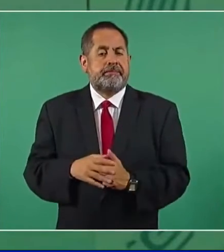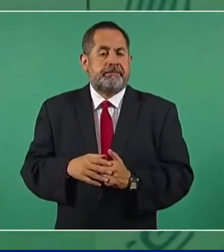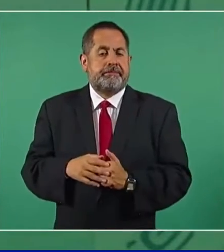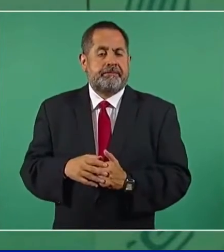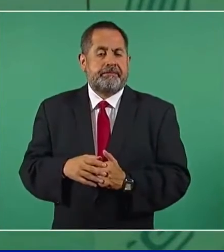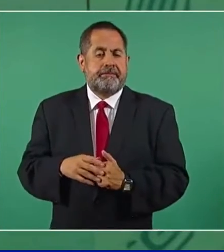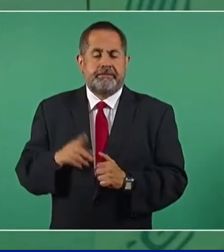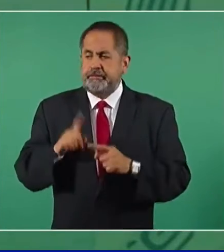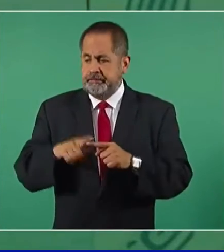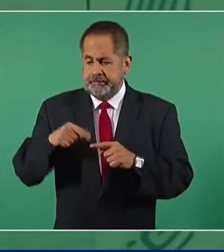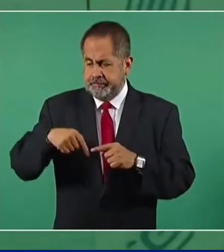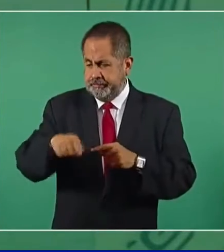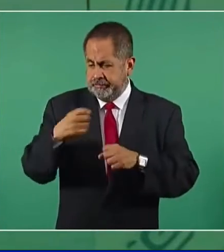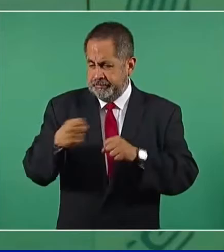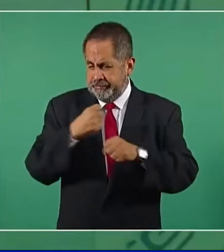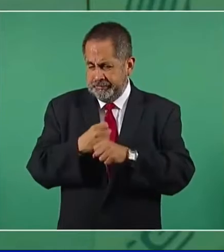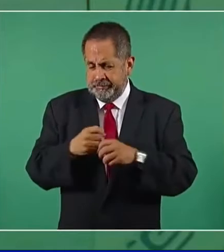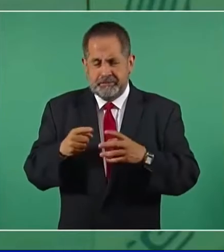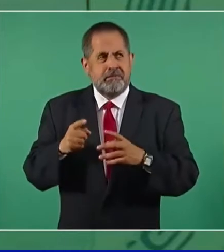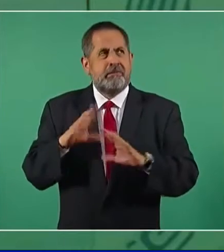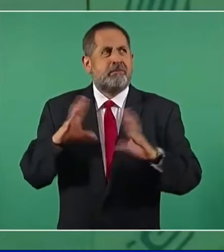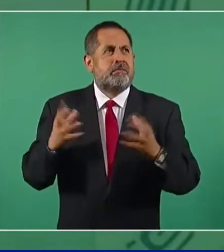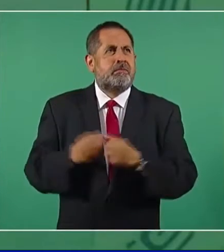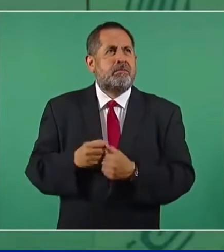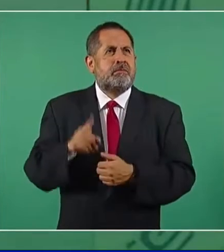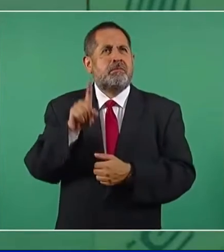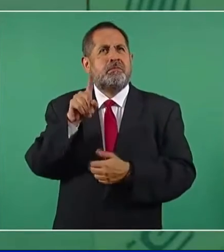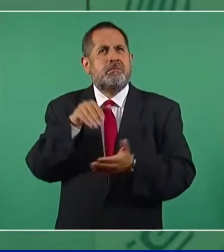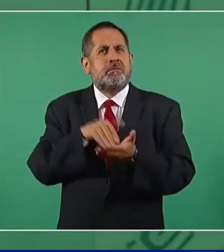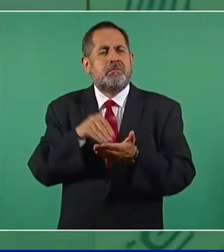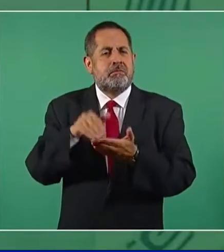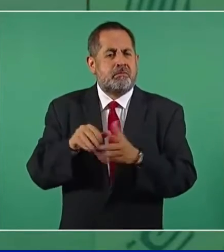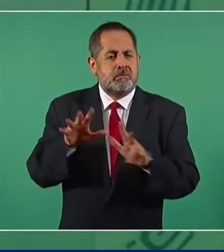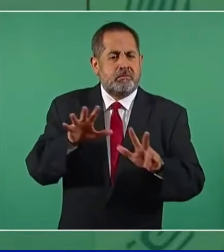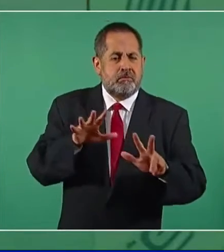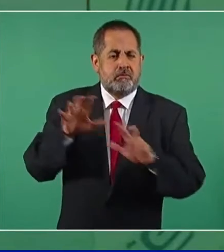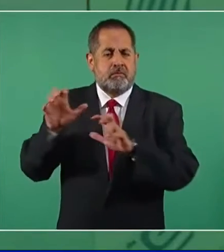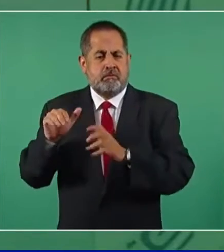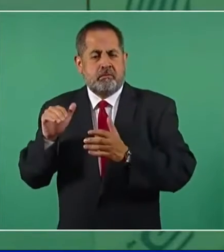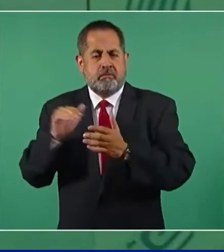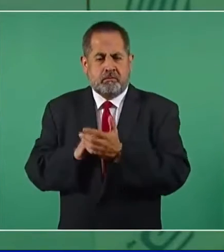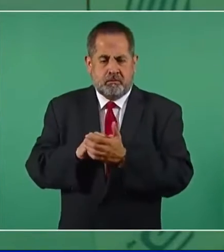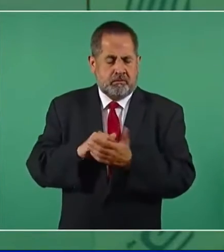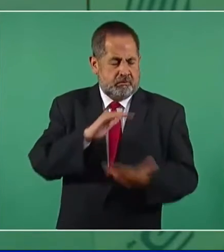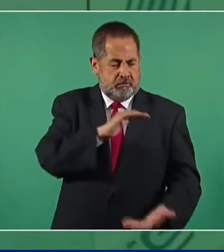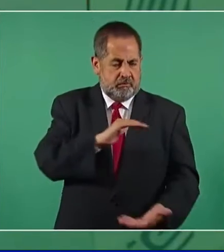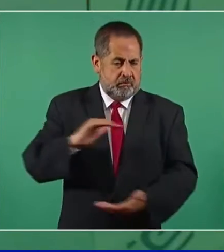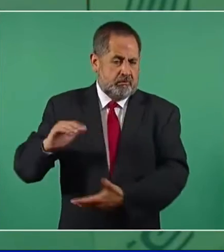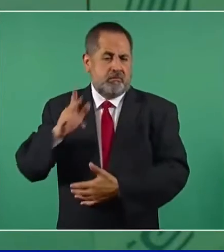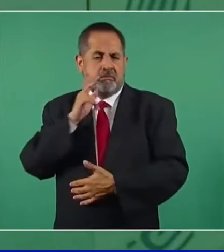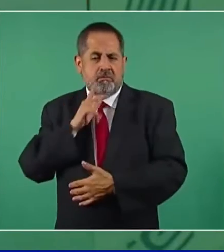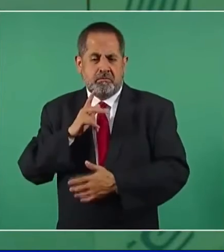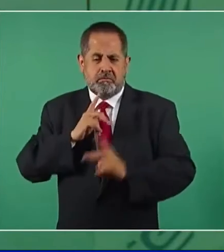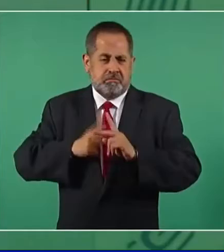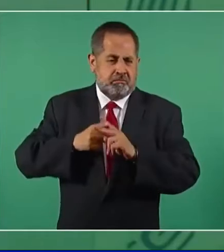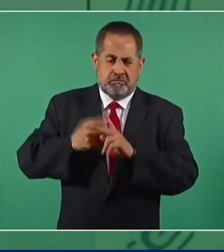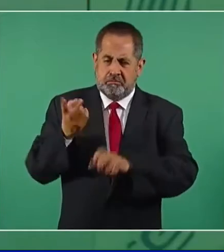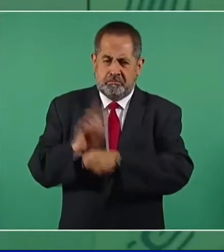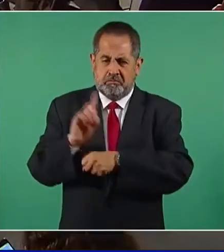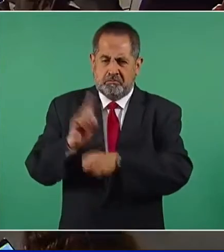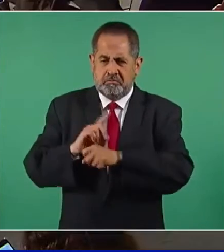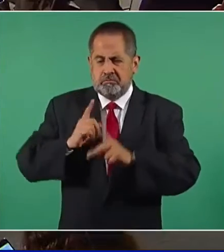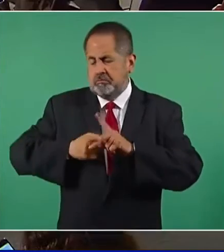terminar con un millón 800 mil barriles promedio diario